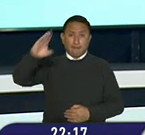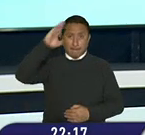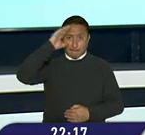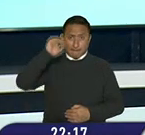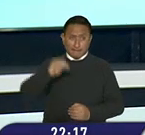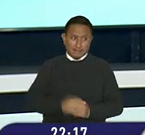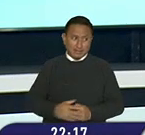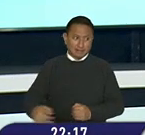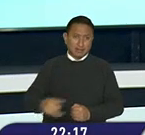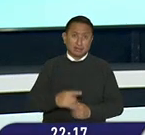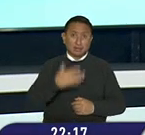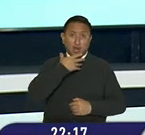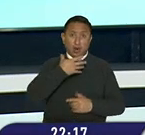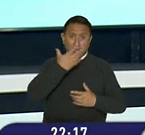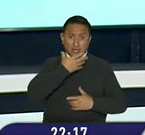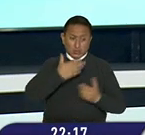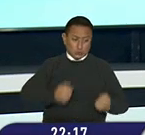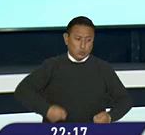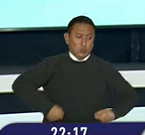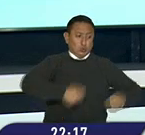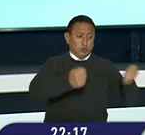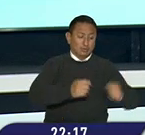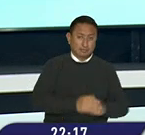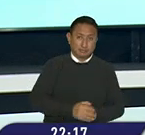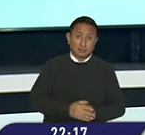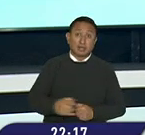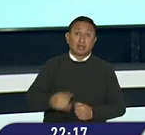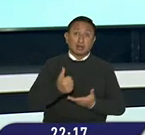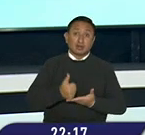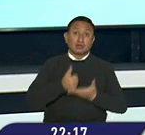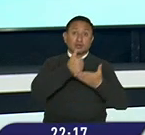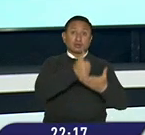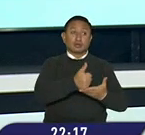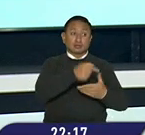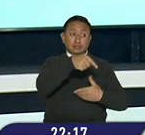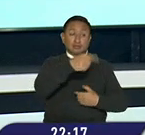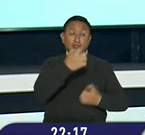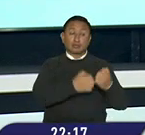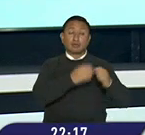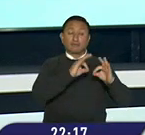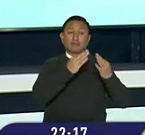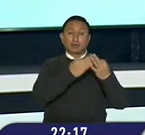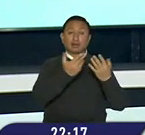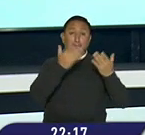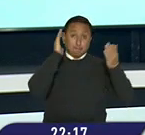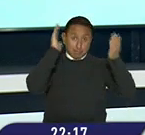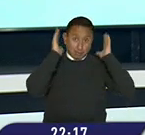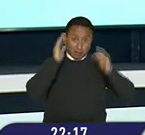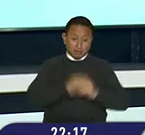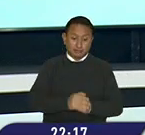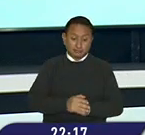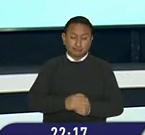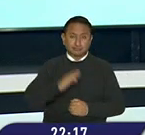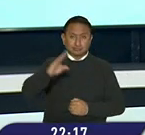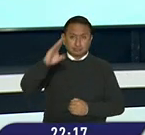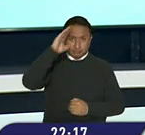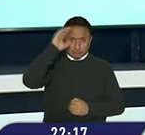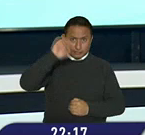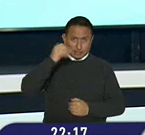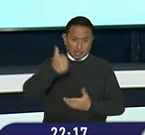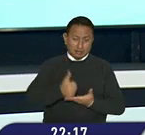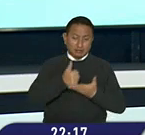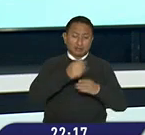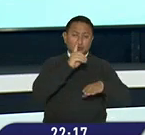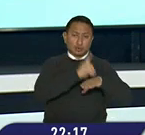quemado con agua hirviendo cuando acudió a un auxilio por una riña familiar en Babaoyo. El gendarme recibió atención